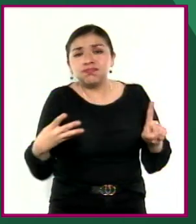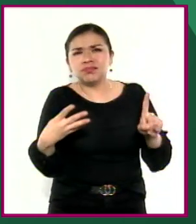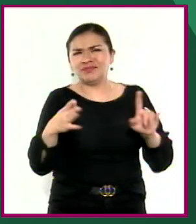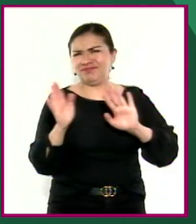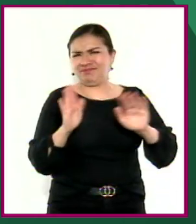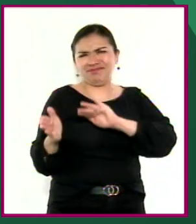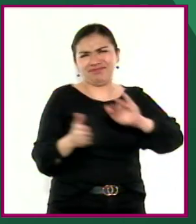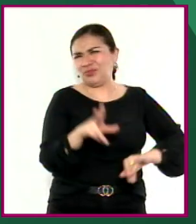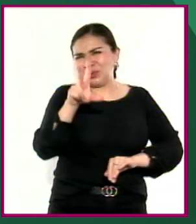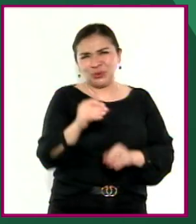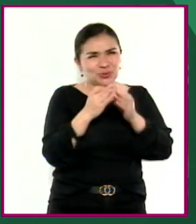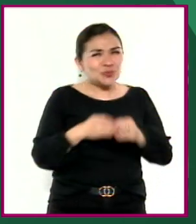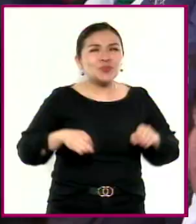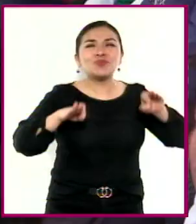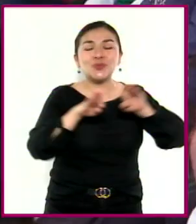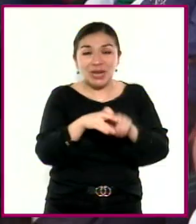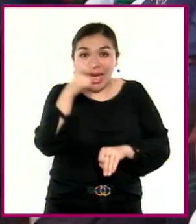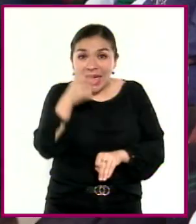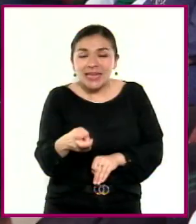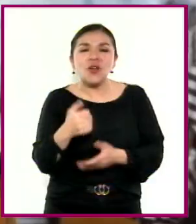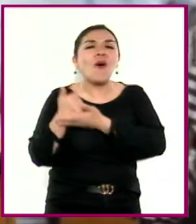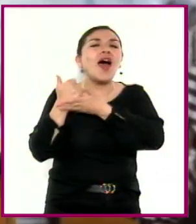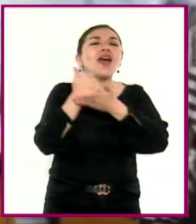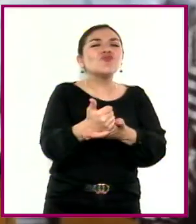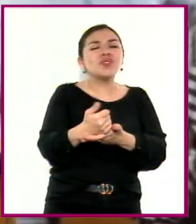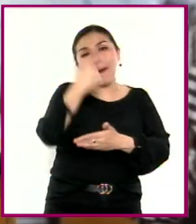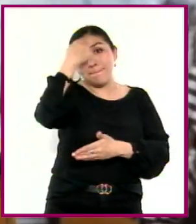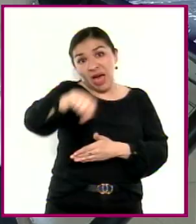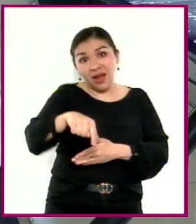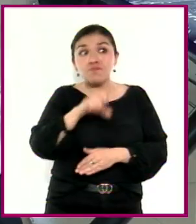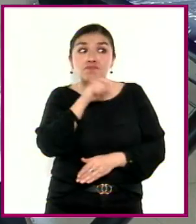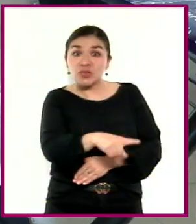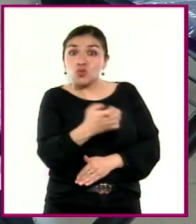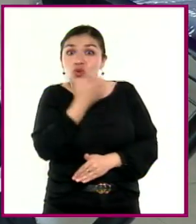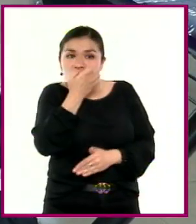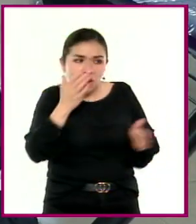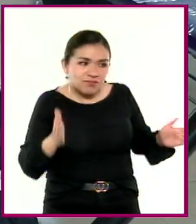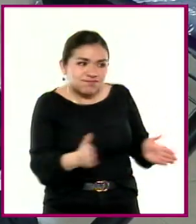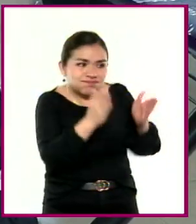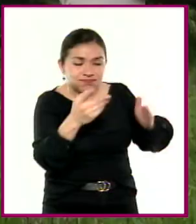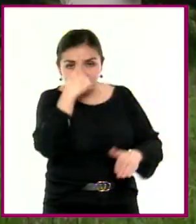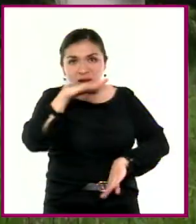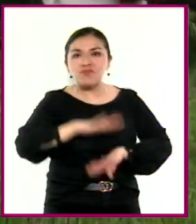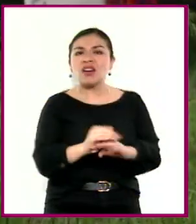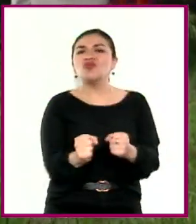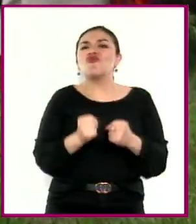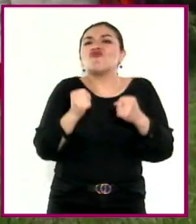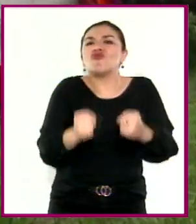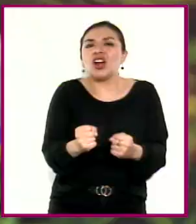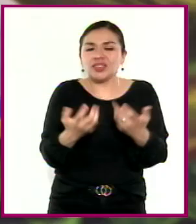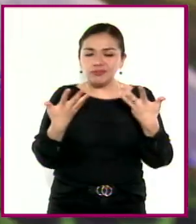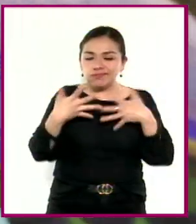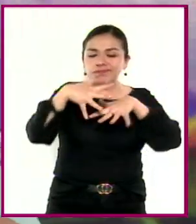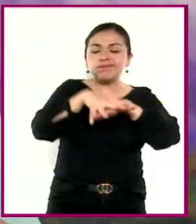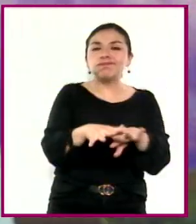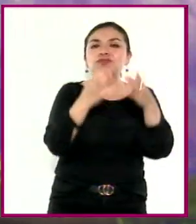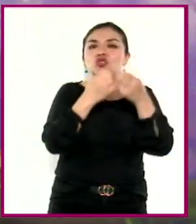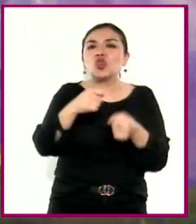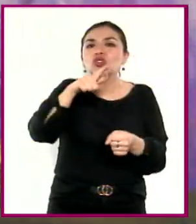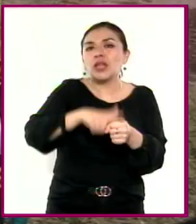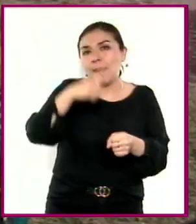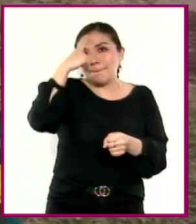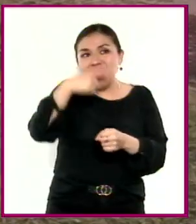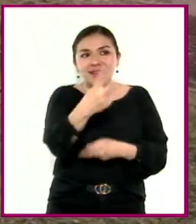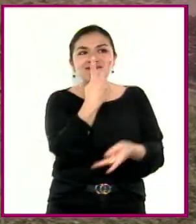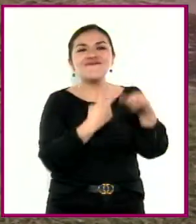o cualquier otra particularidad. De esta forma, se contribuye desde la escuela al fortalecimiento del tejido social